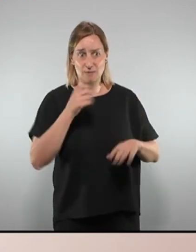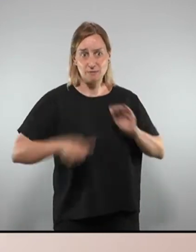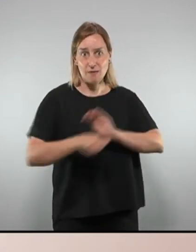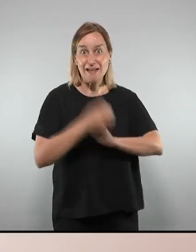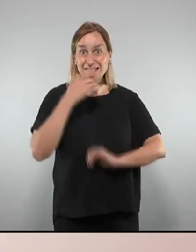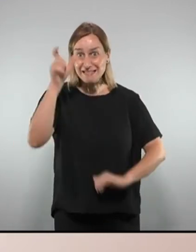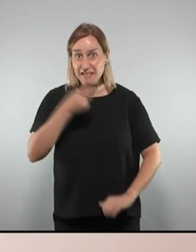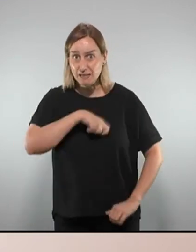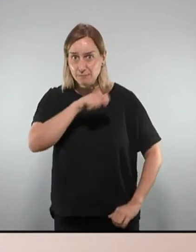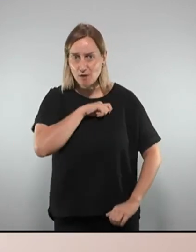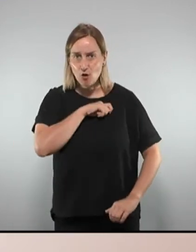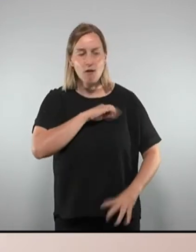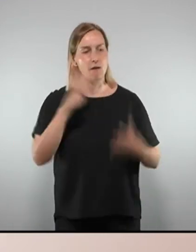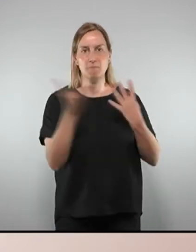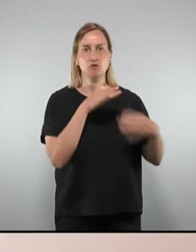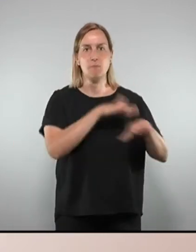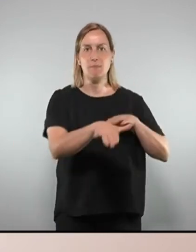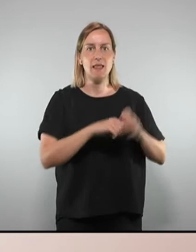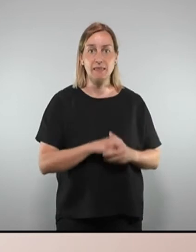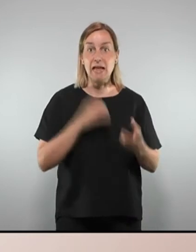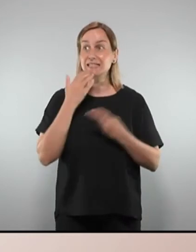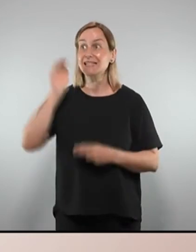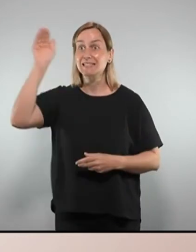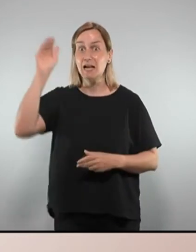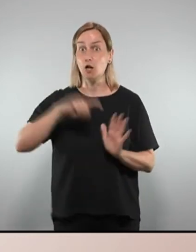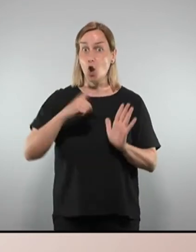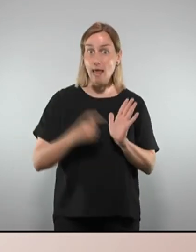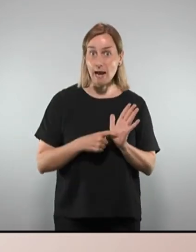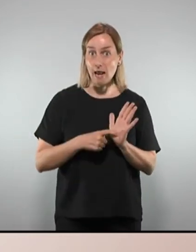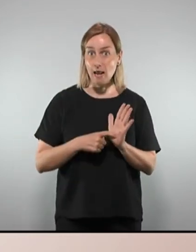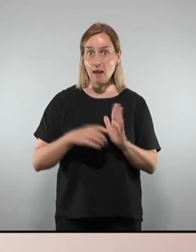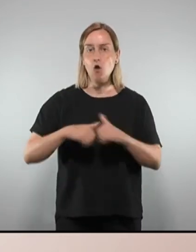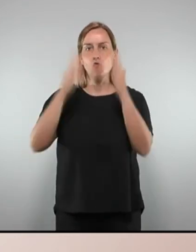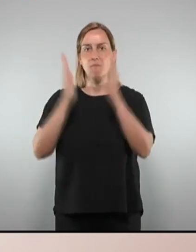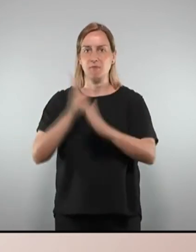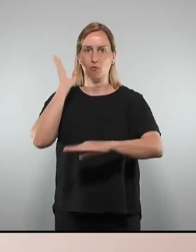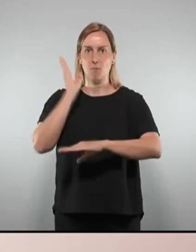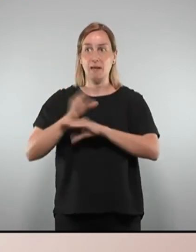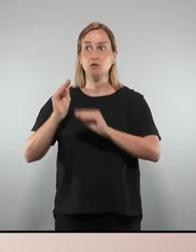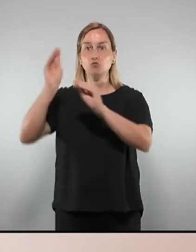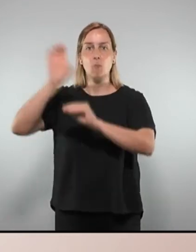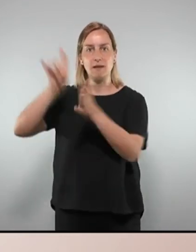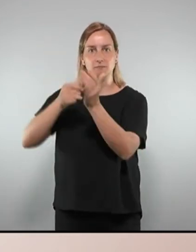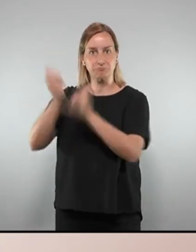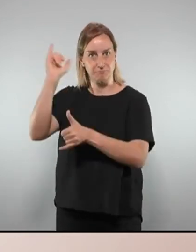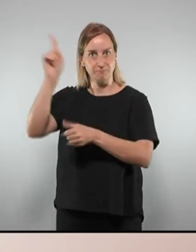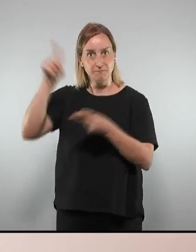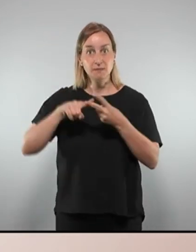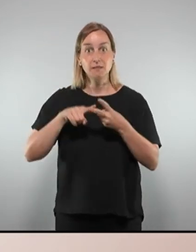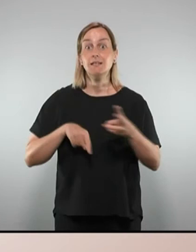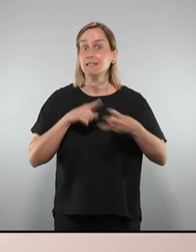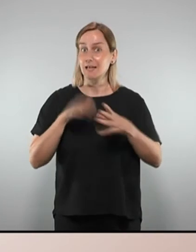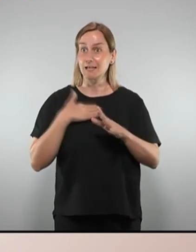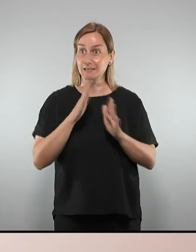español, prisión permanente. Si es extranjero legal, cumplimiento de penas en su país. Y si es extranjero